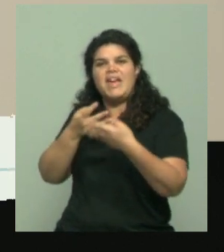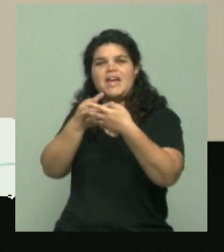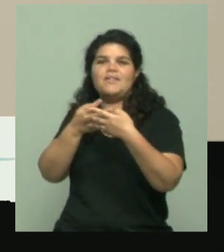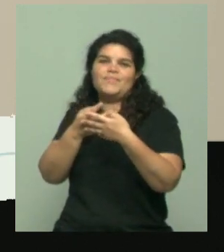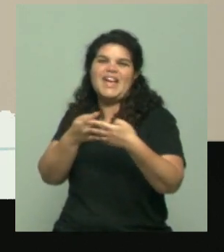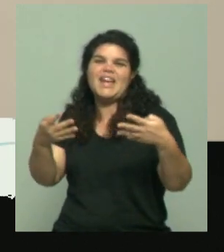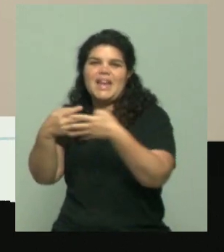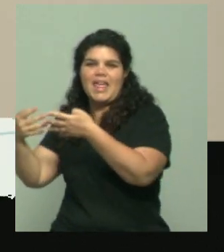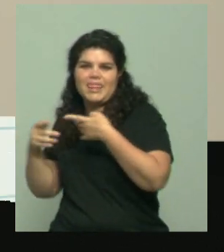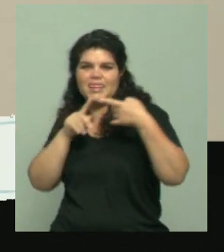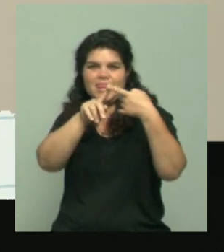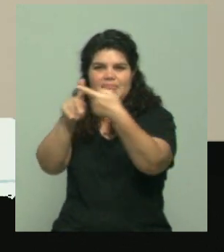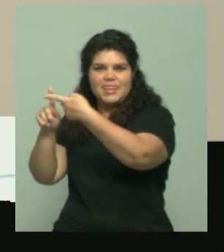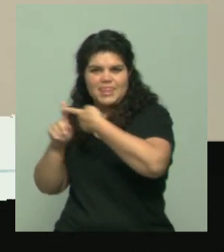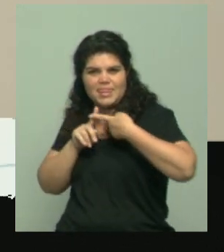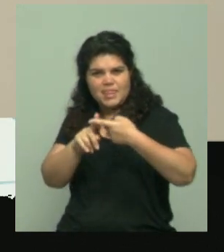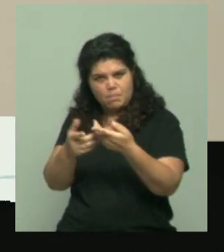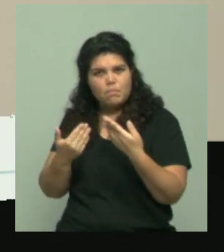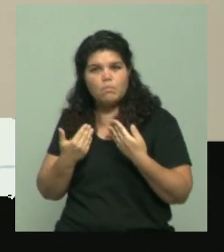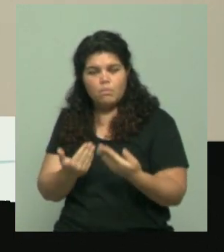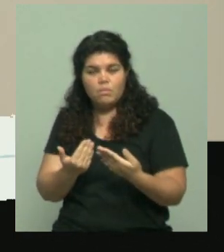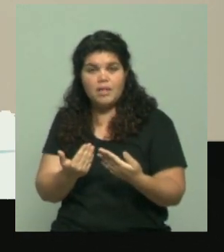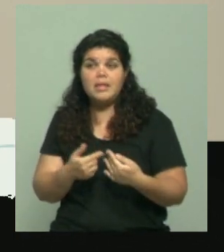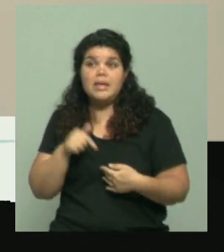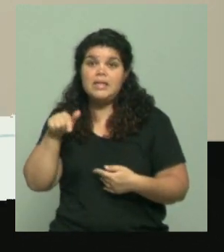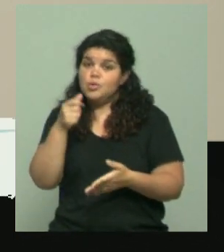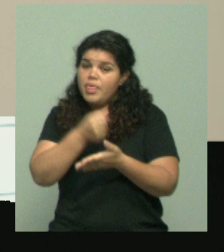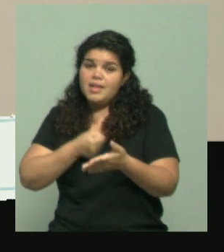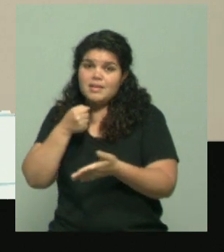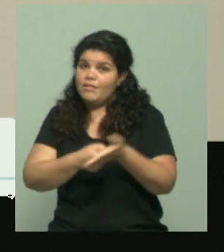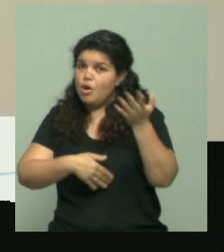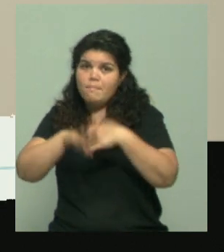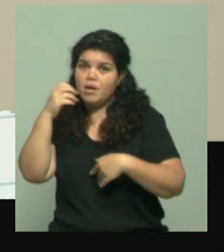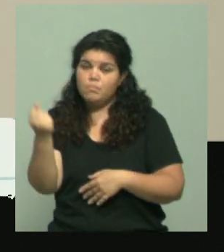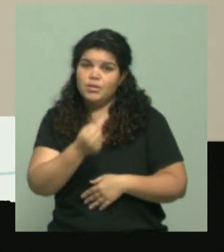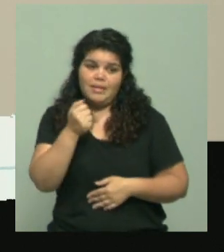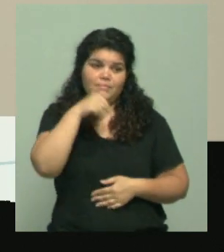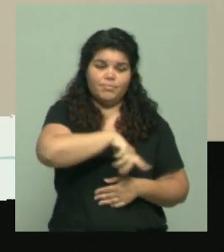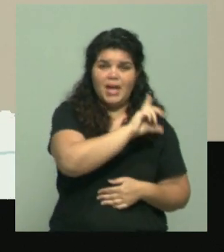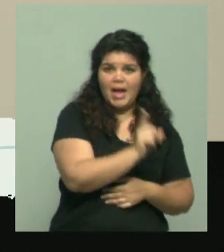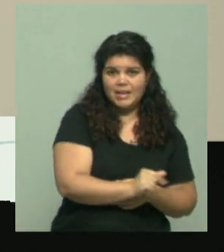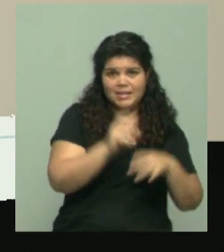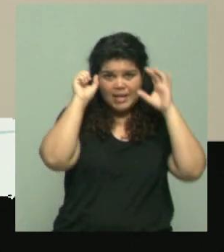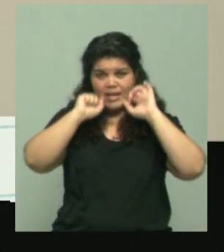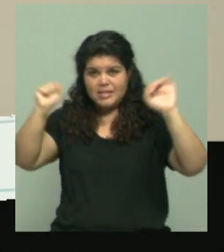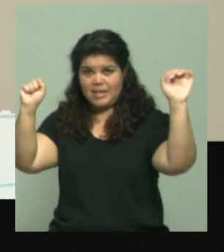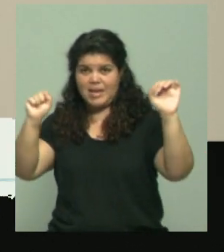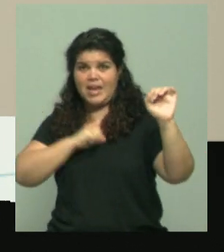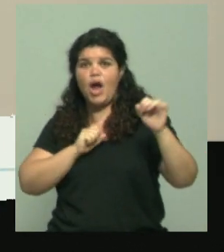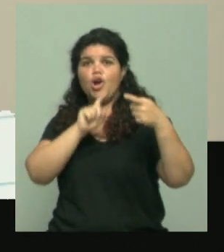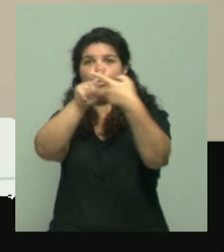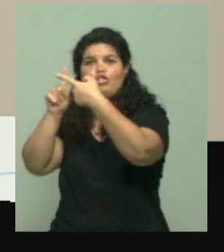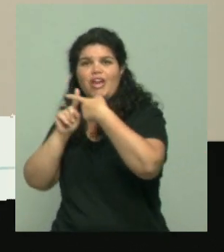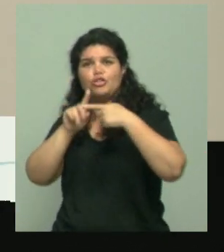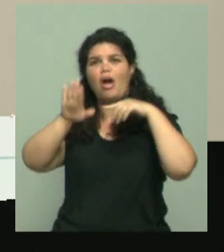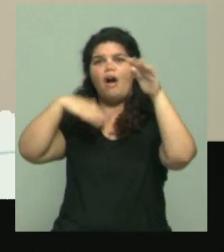formar equipo y a unificar. Creo que el principal desafío que tienen las relaciones internacionales argentinas, la cancillería, es hacia adentro, donde hay un malestar muy